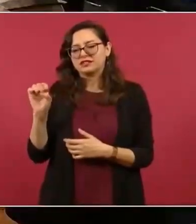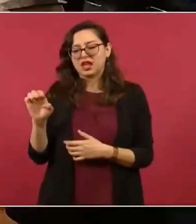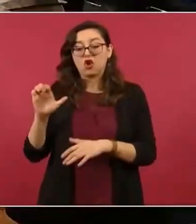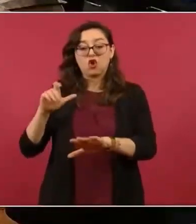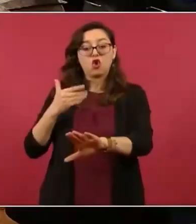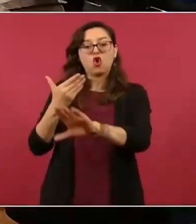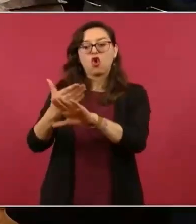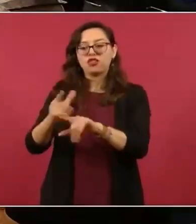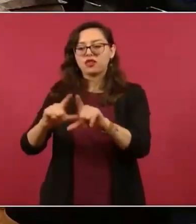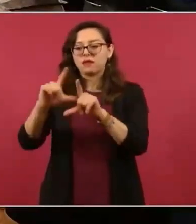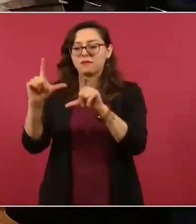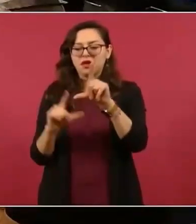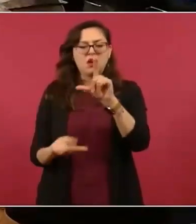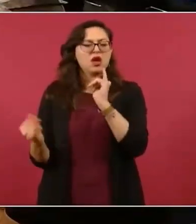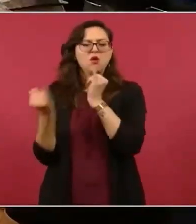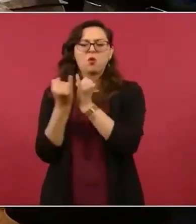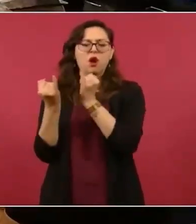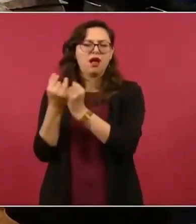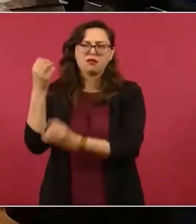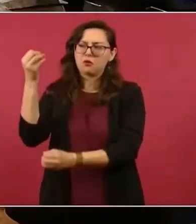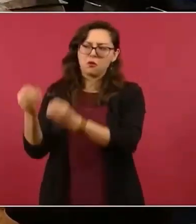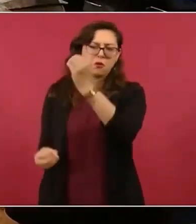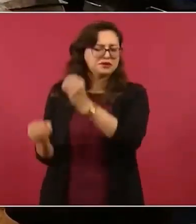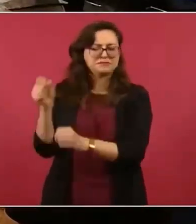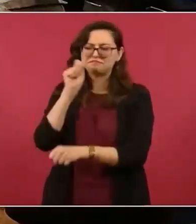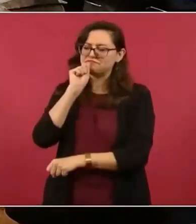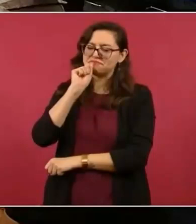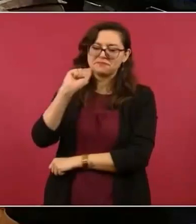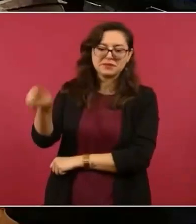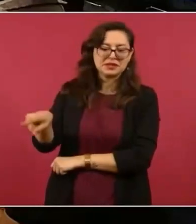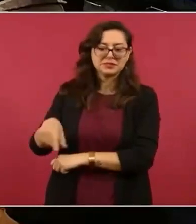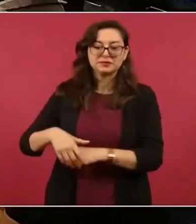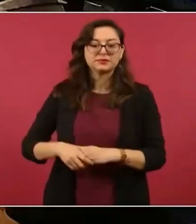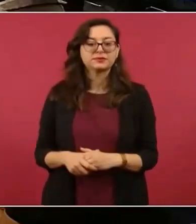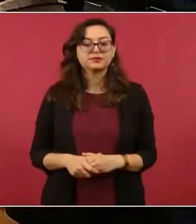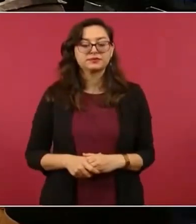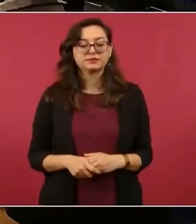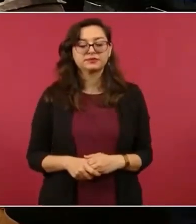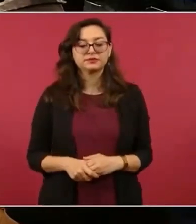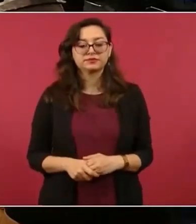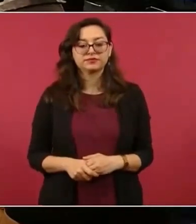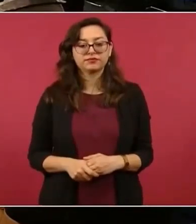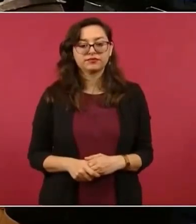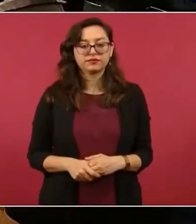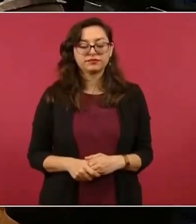Pero miren, allá arriba, no, en la anterior pongo, que está más clara la anterior.